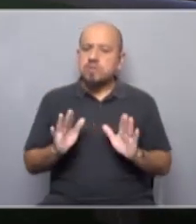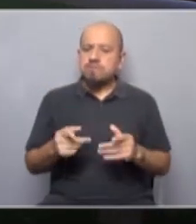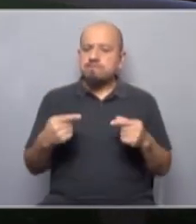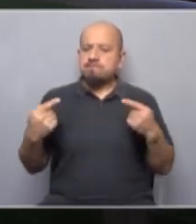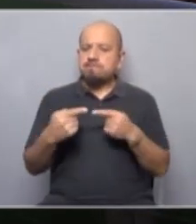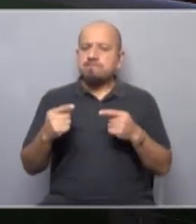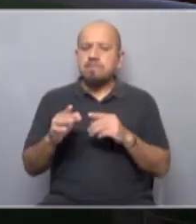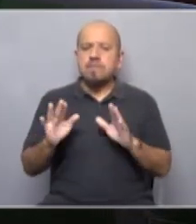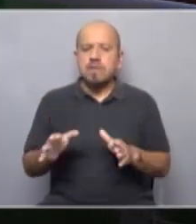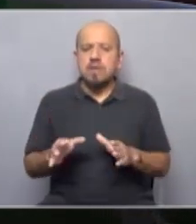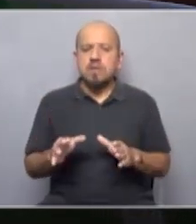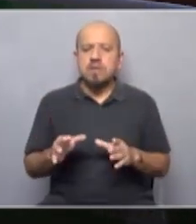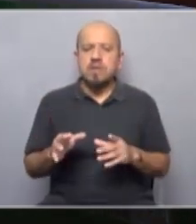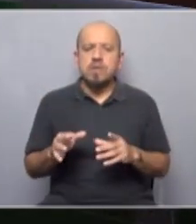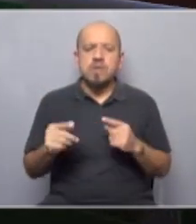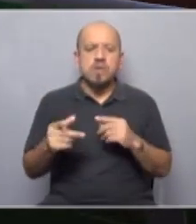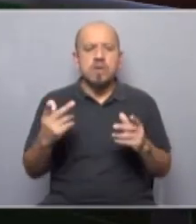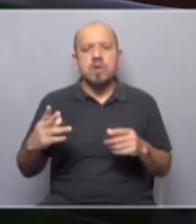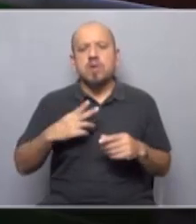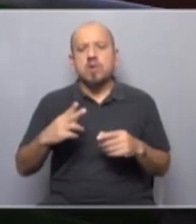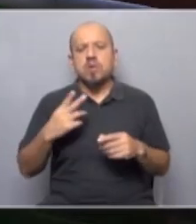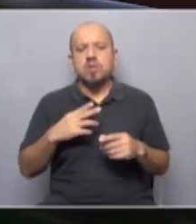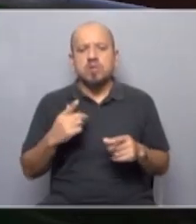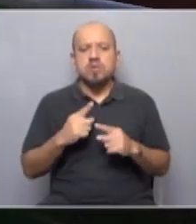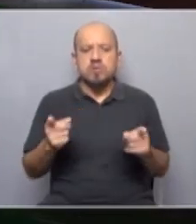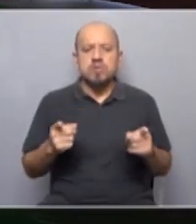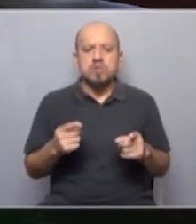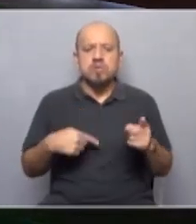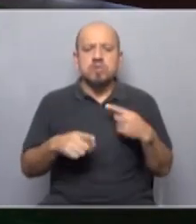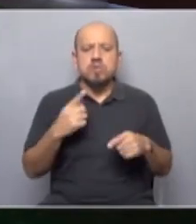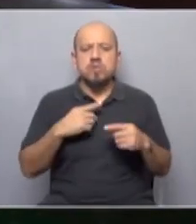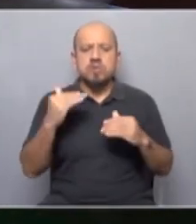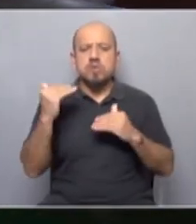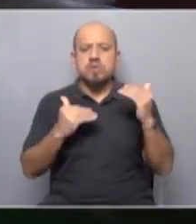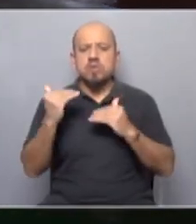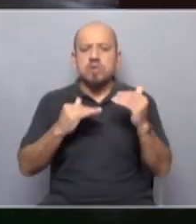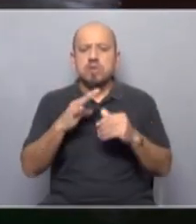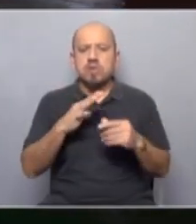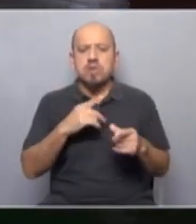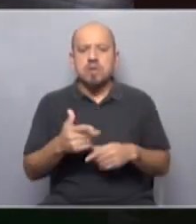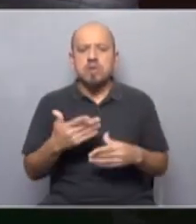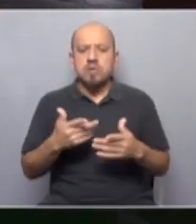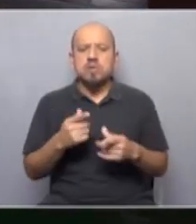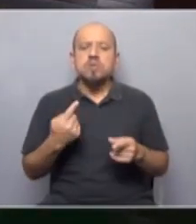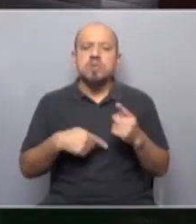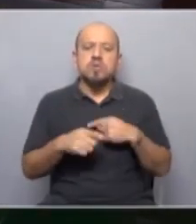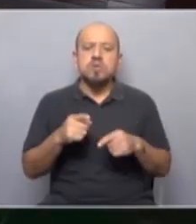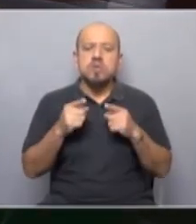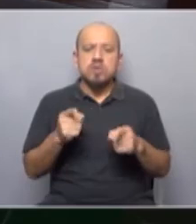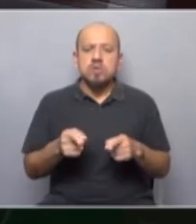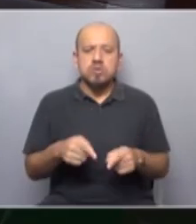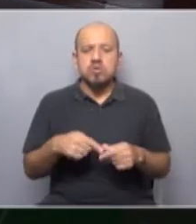la acumulación de la concentración de las riquezas y en contra de esas desigualdades que estamos viendo constantemente entonces esos son